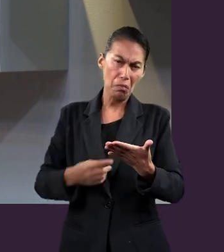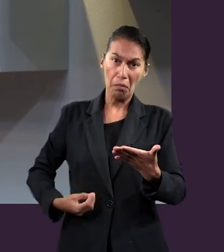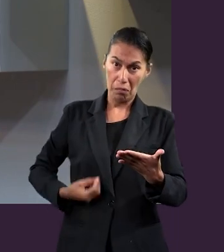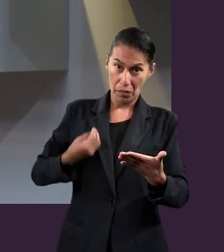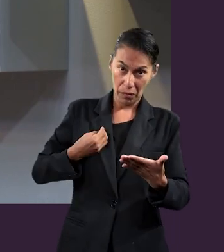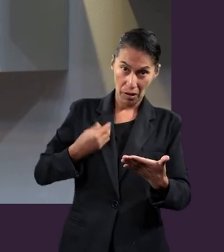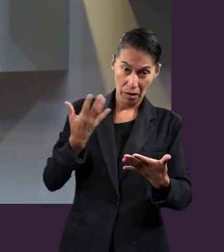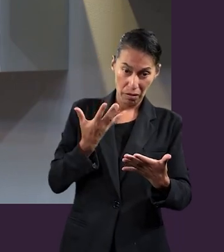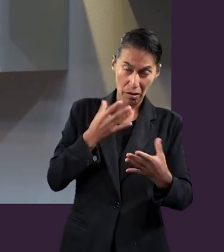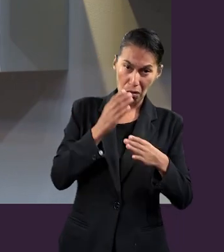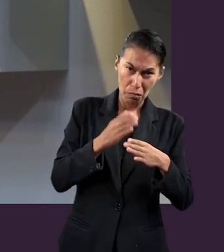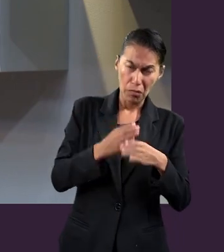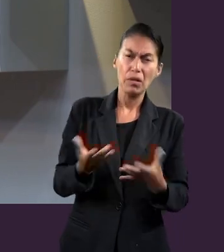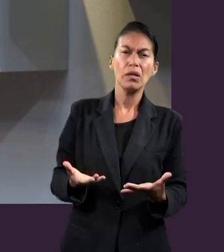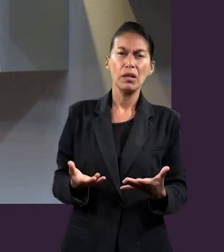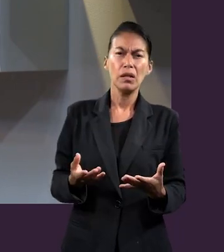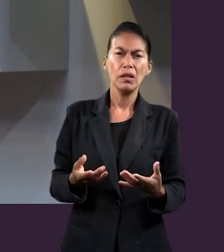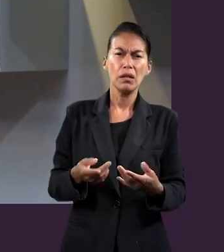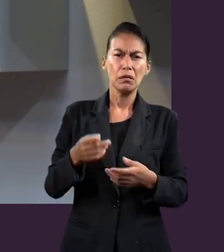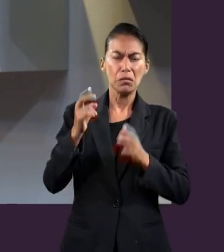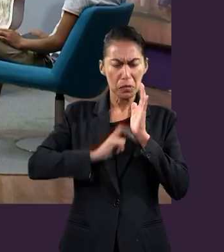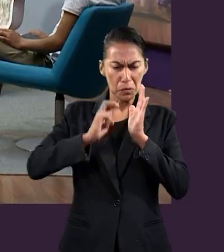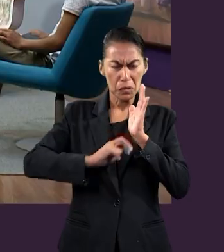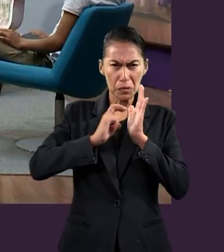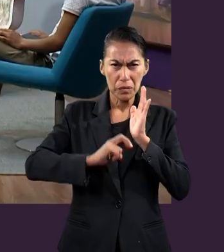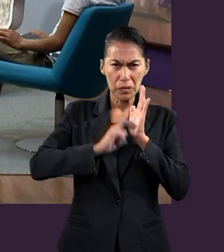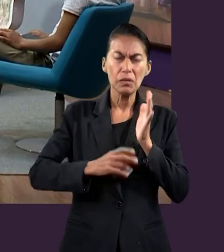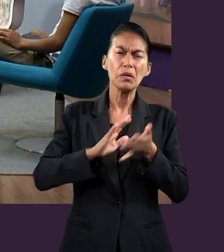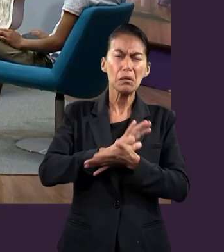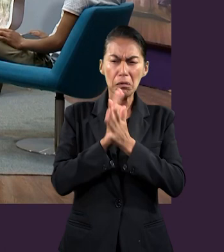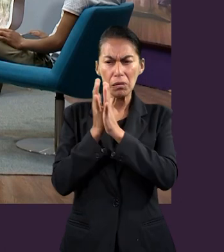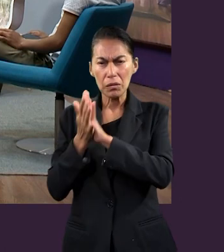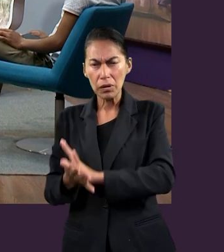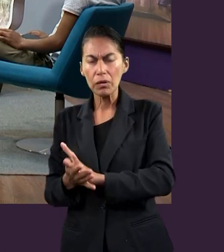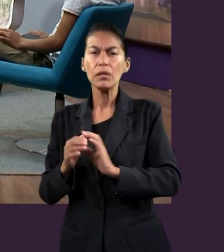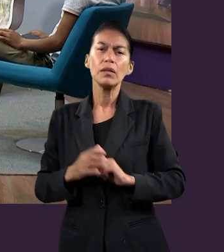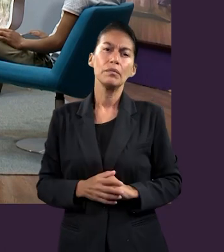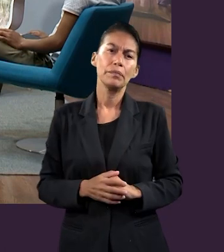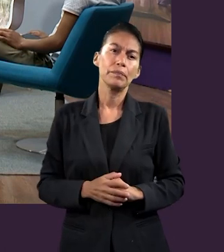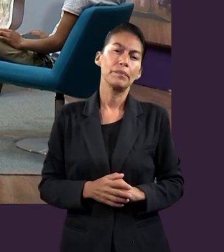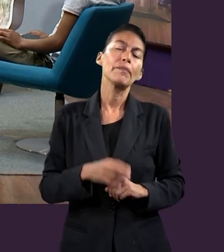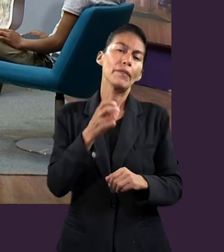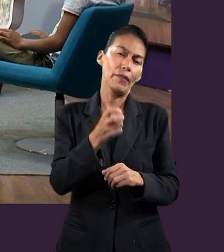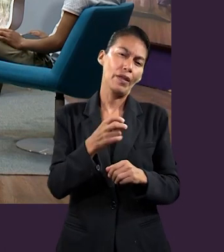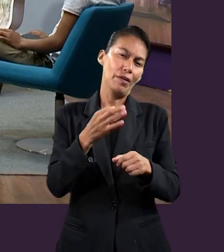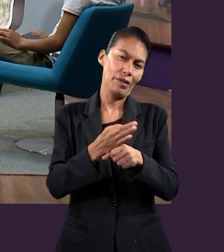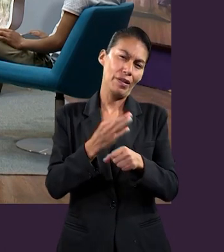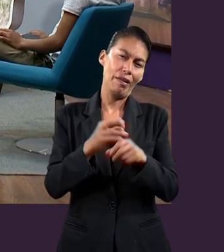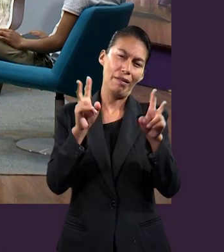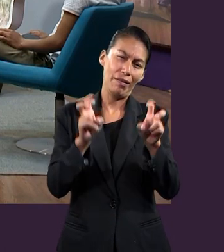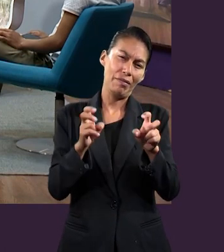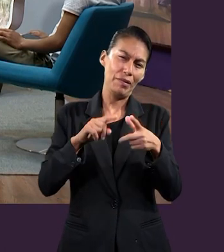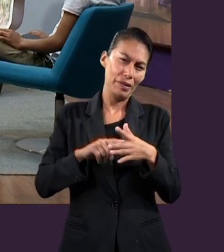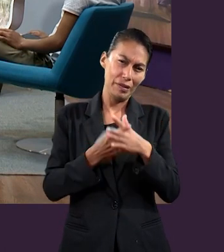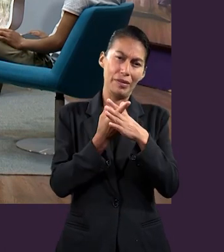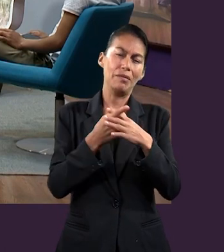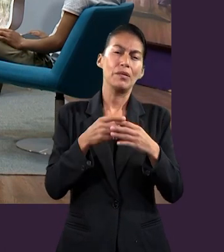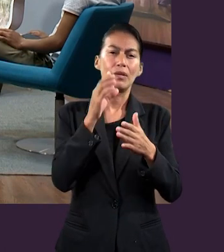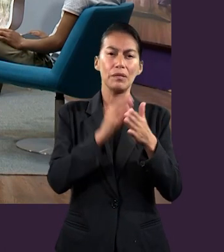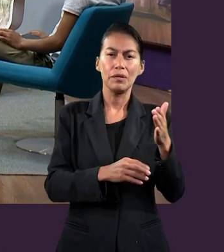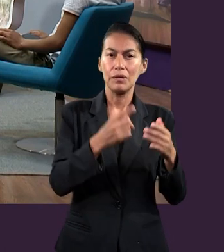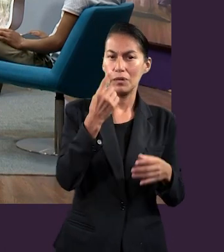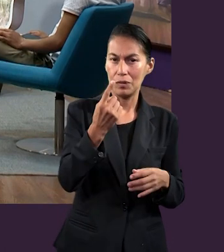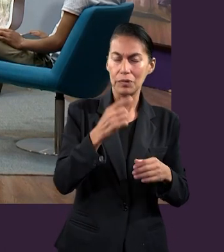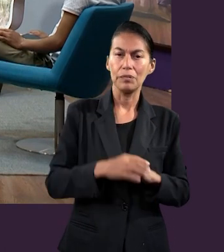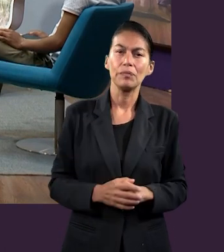en nuestra vida, moldeando nuestra manera de vivir? Y con esto abrimos el tema del capítulo